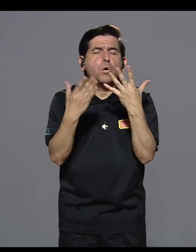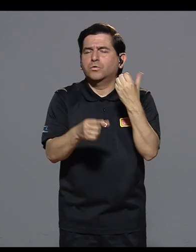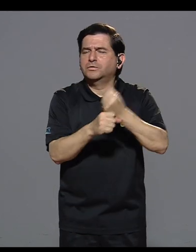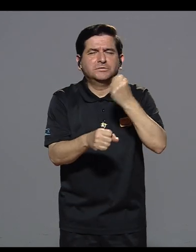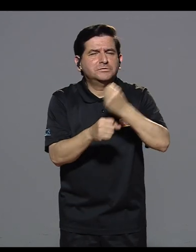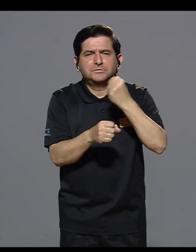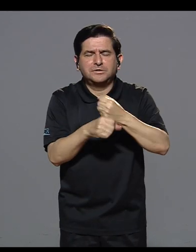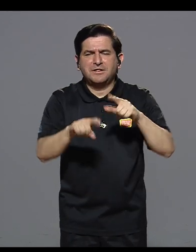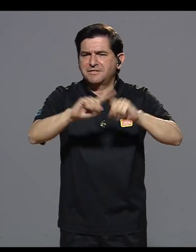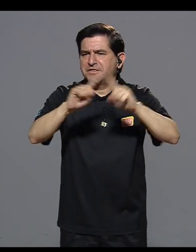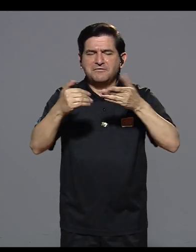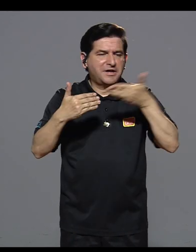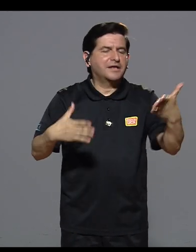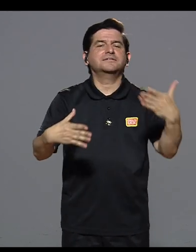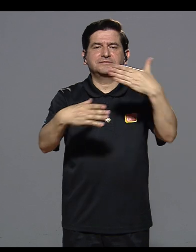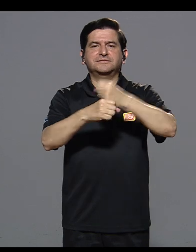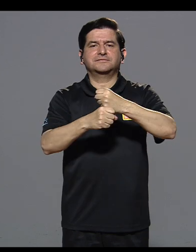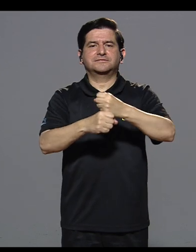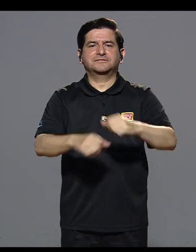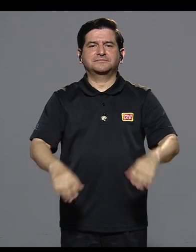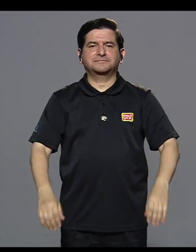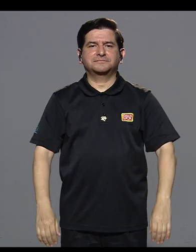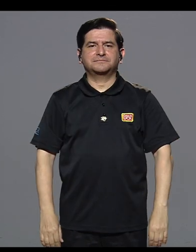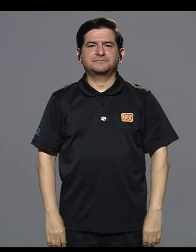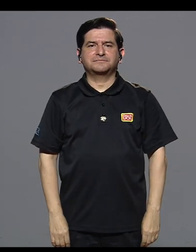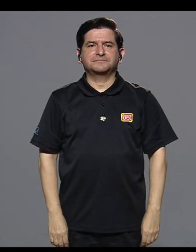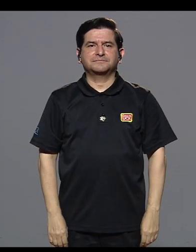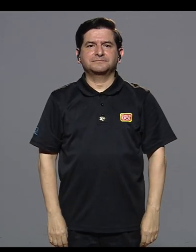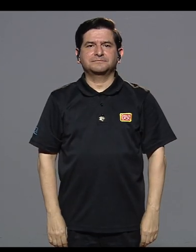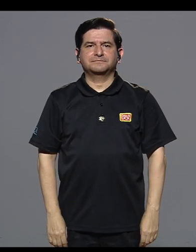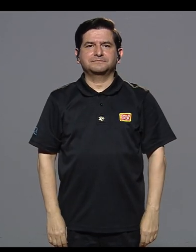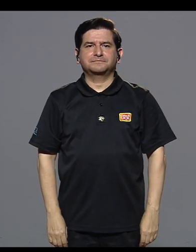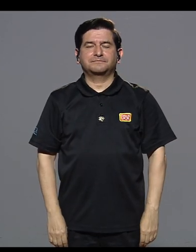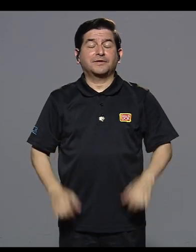siempre está llena de mucho trabajo y de muchas cosas por hacer.